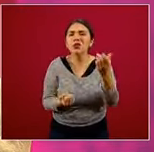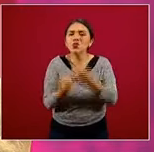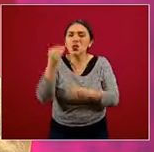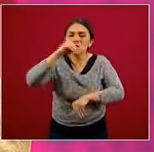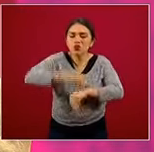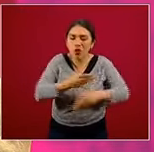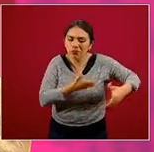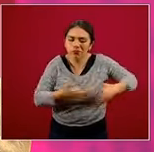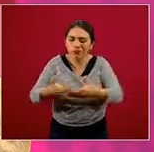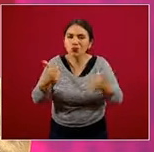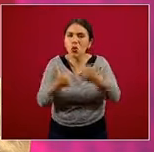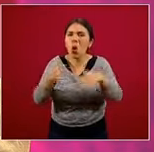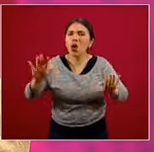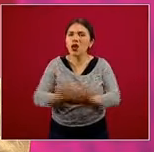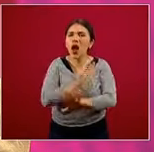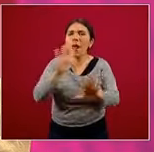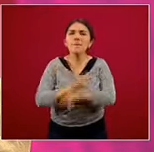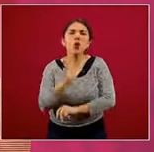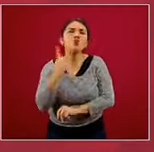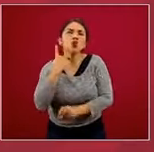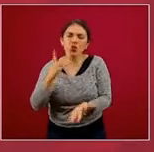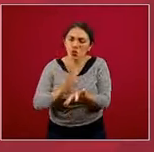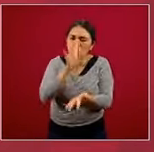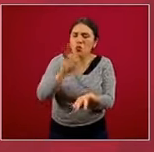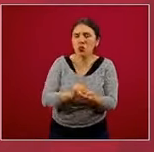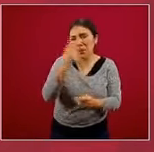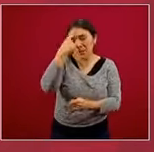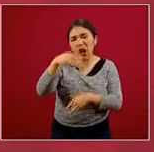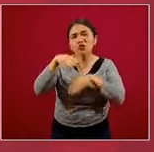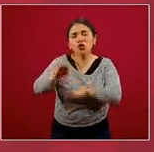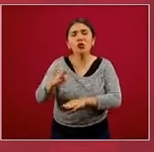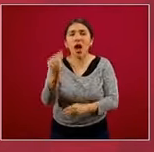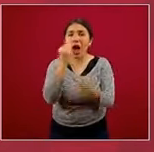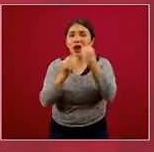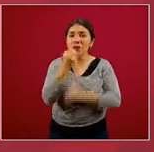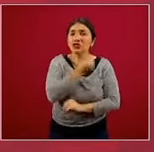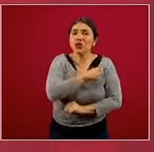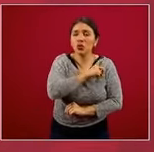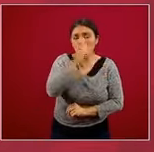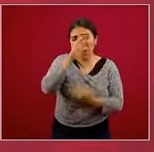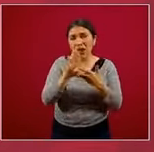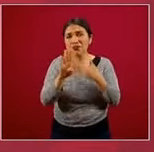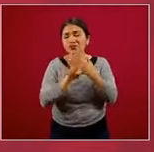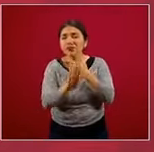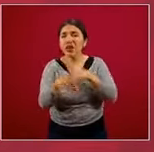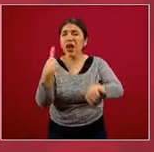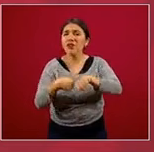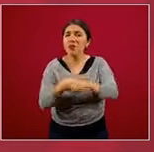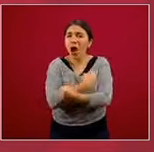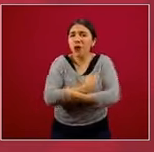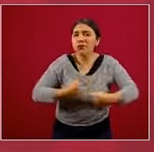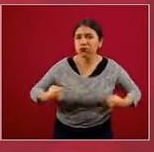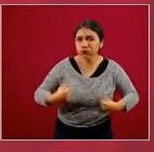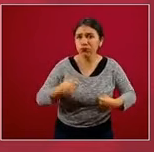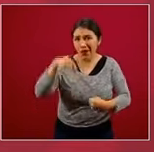la ruta de la política pública integral sobre alimentación y salud para la prevención de obesidad